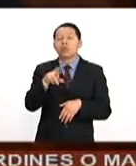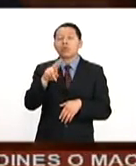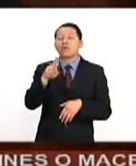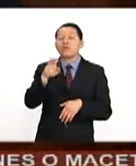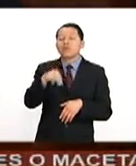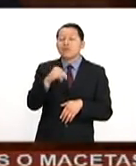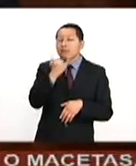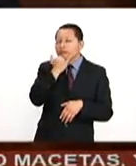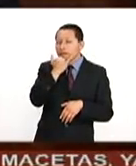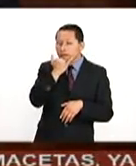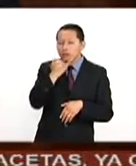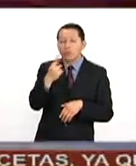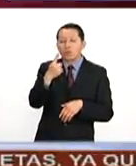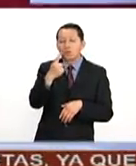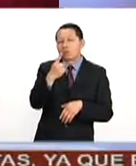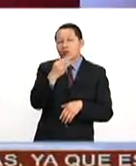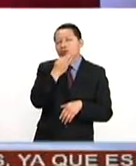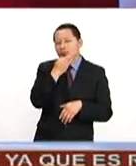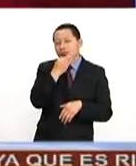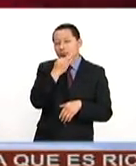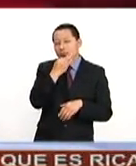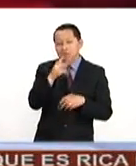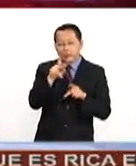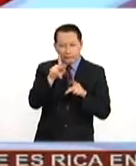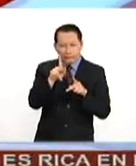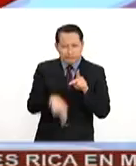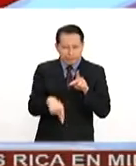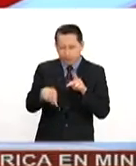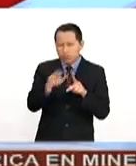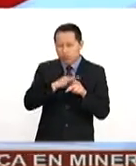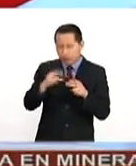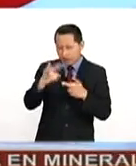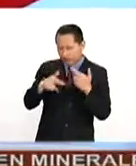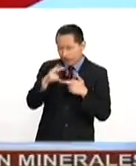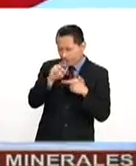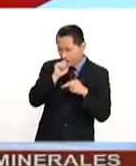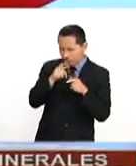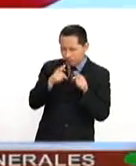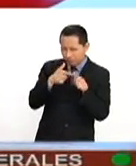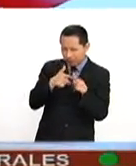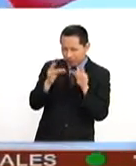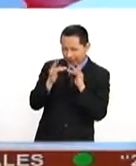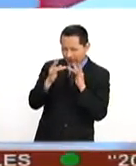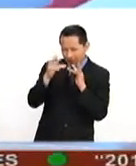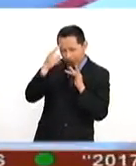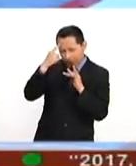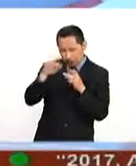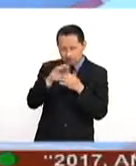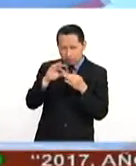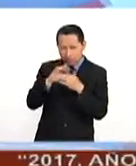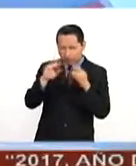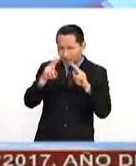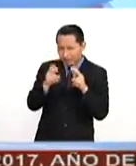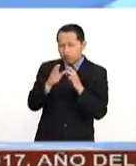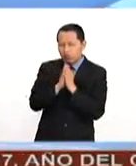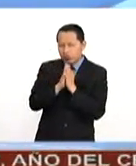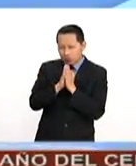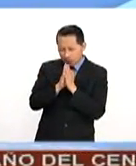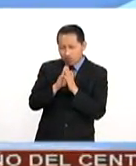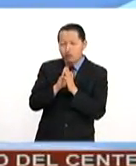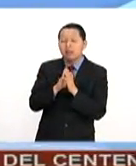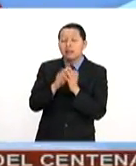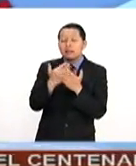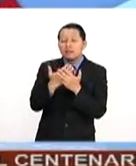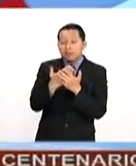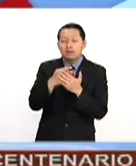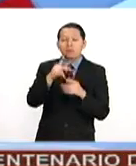Rubén, dame un segundo, vamos a hacer de manera obligada un corte, regresamos contigo para hablar más sobre el tema, dame un segundito, vamos a hacer